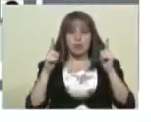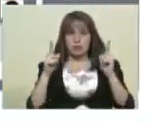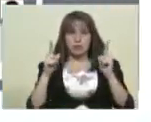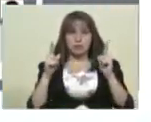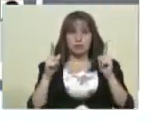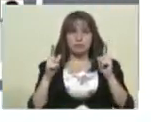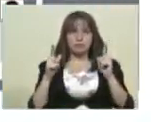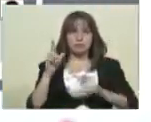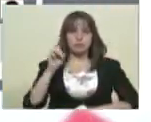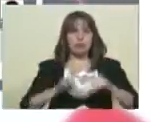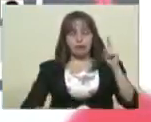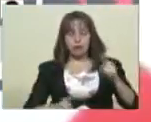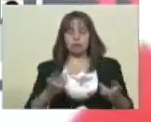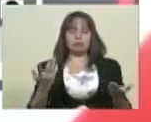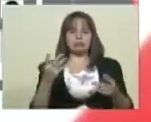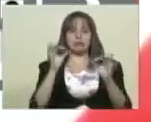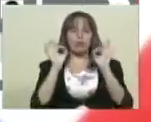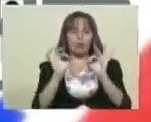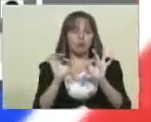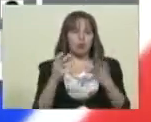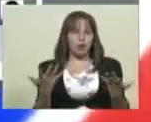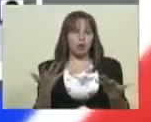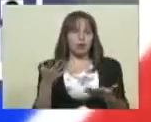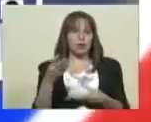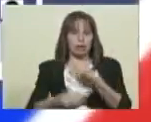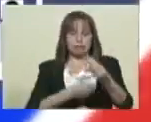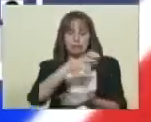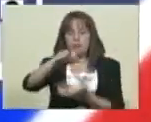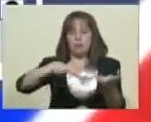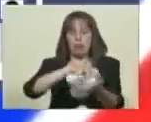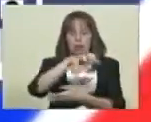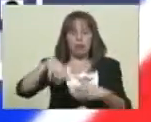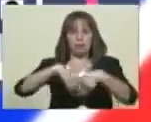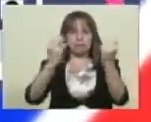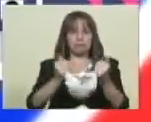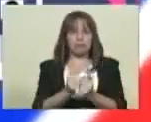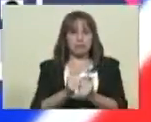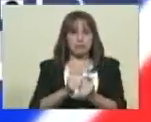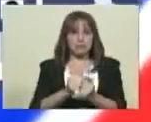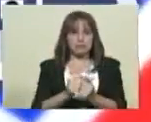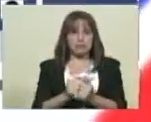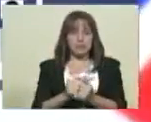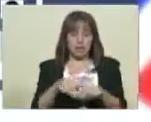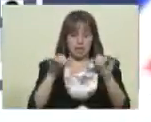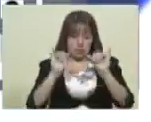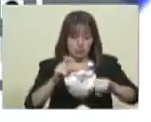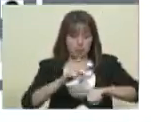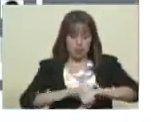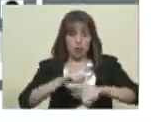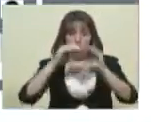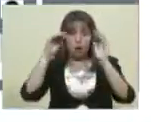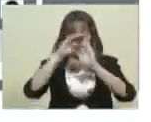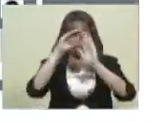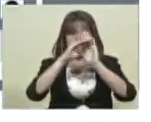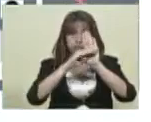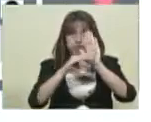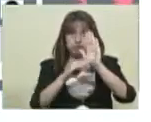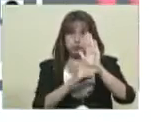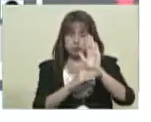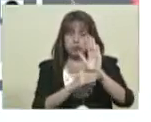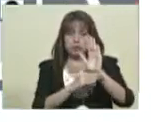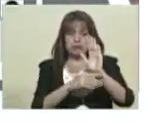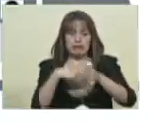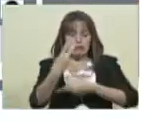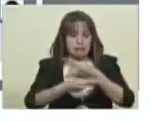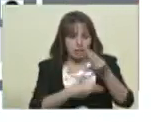presentado hechos puntuales, puntualísimos de violencia. Con esta medida en donde estamos tomando, que